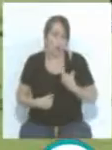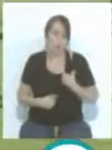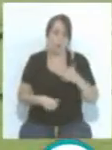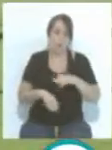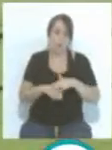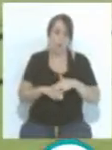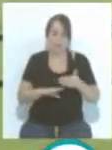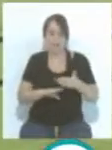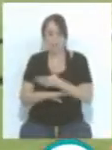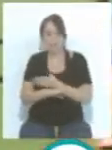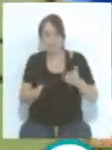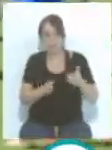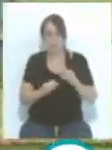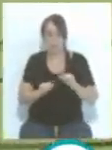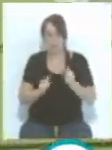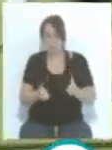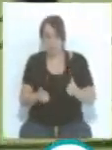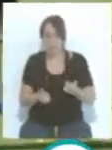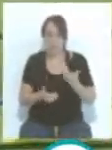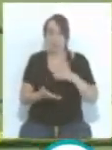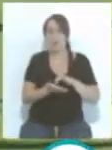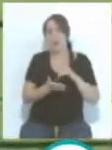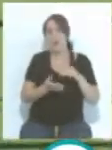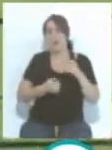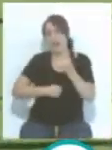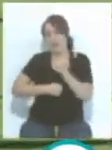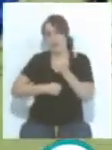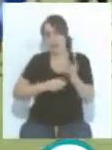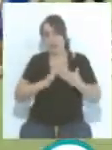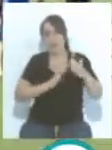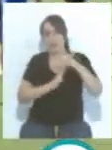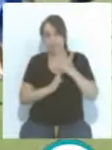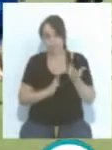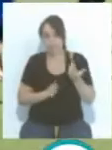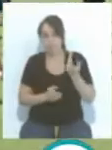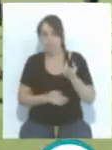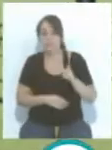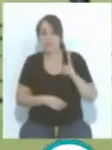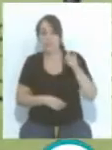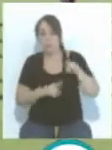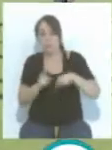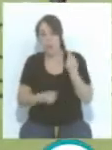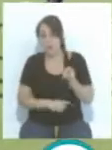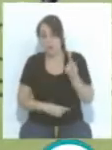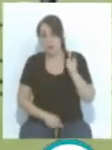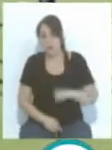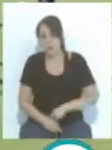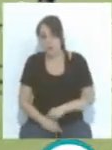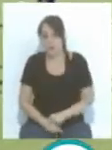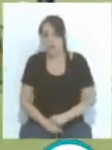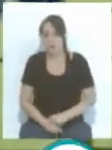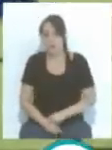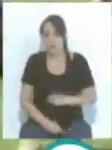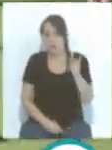comenzar la pretemporada, cuando hay el parón de Navidad y cuando hay luego ya son dos